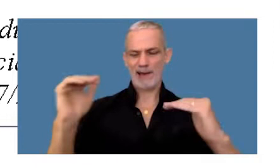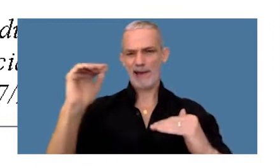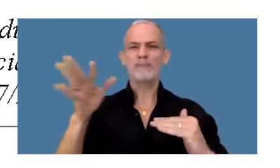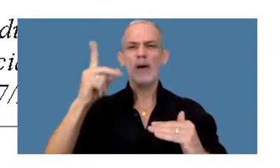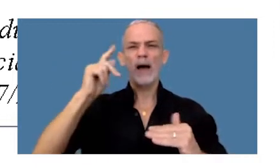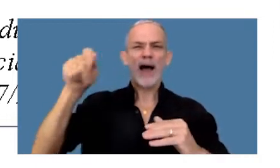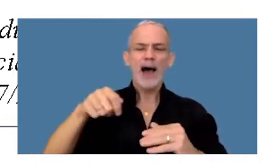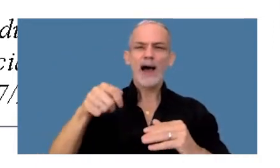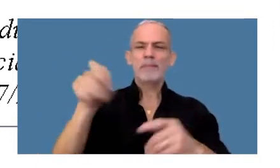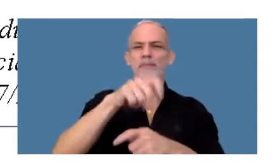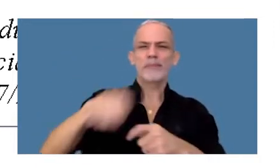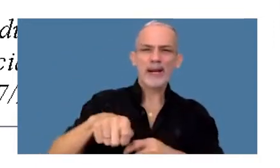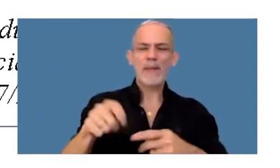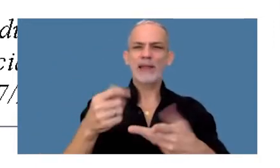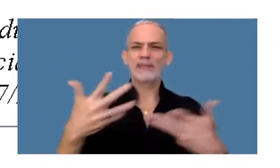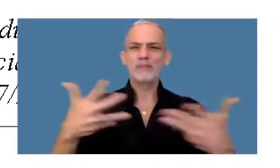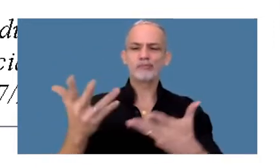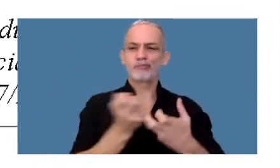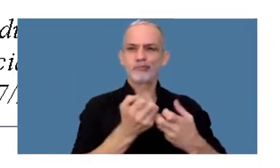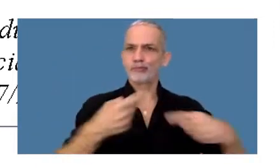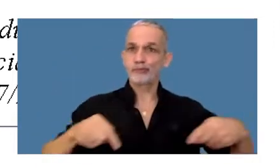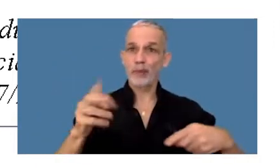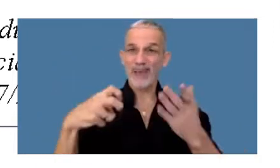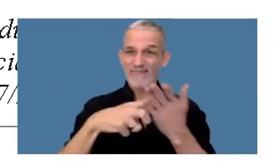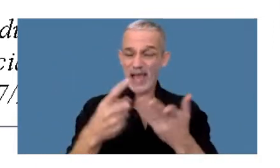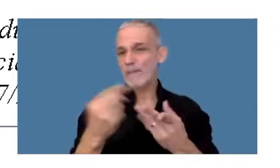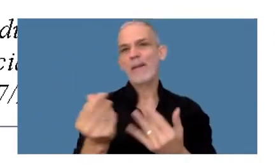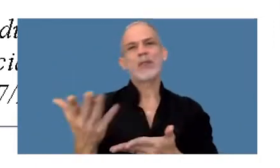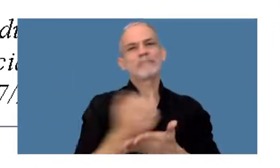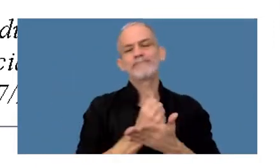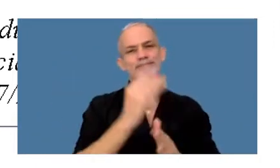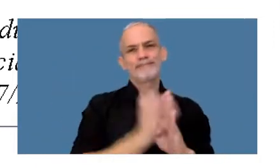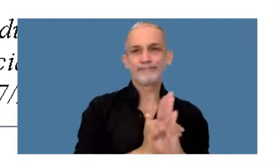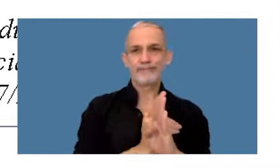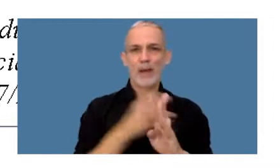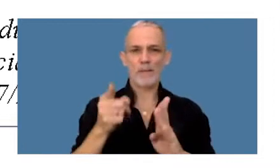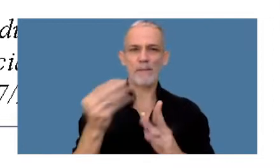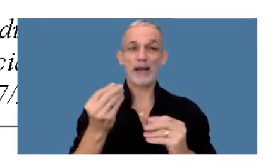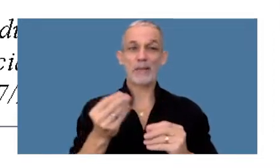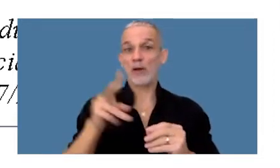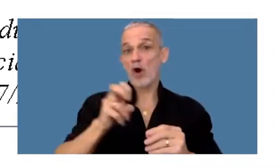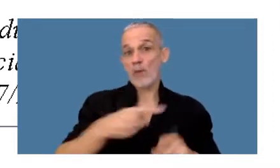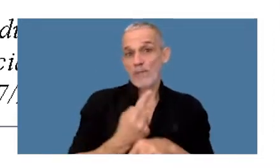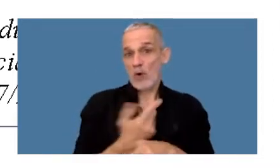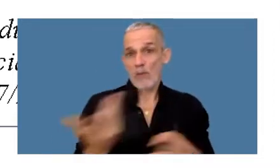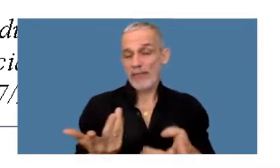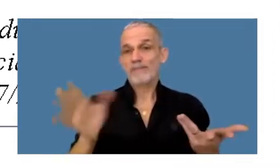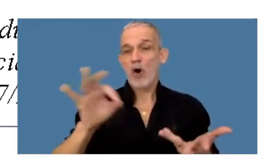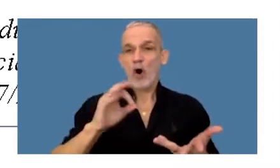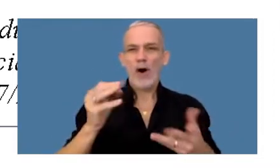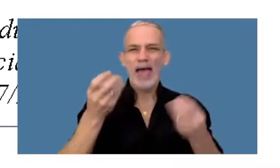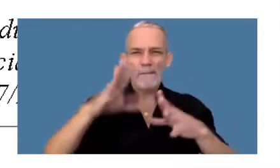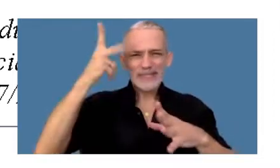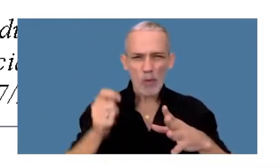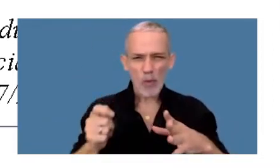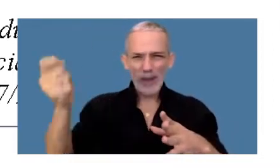ejecución fiscal para poder deducirlo como incobrable o iniciar una